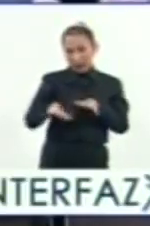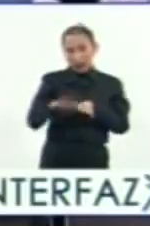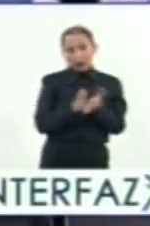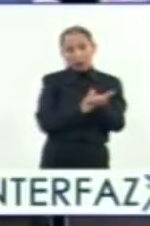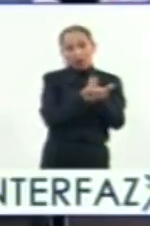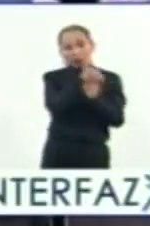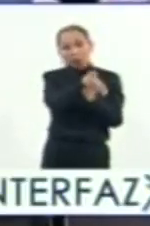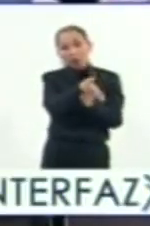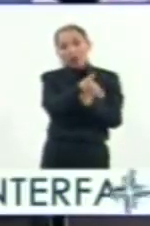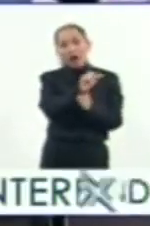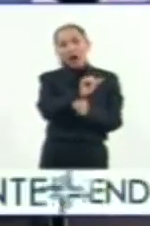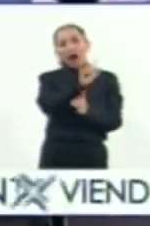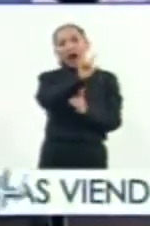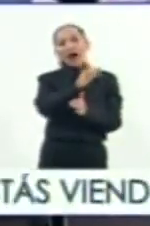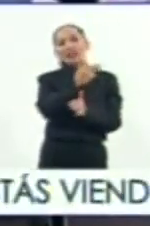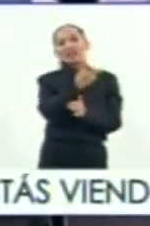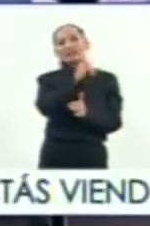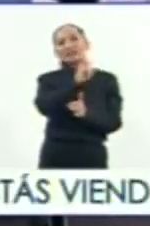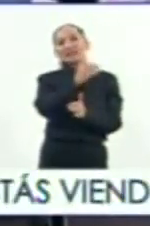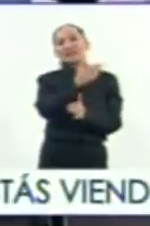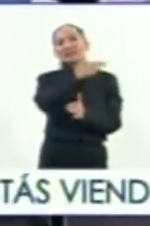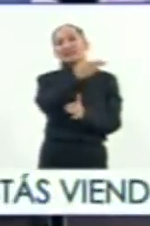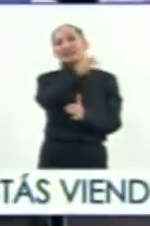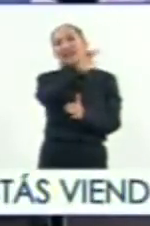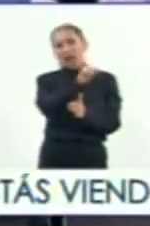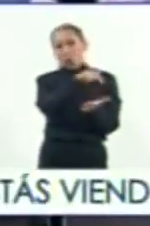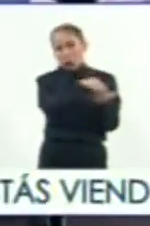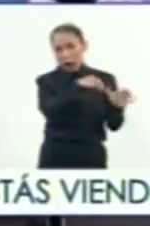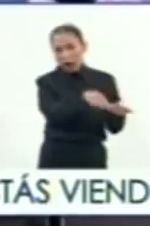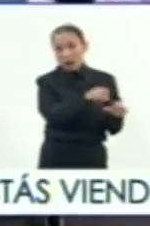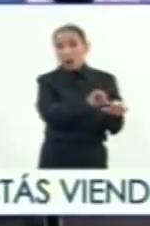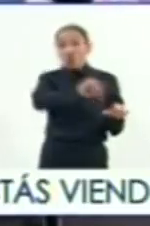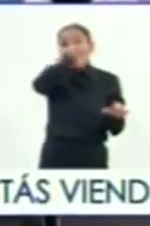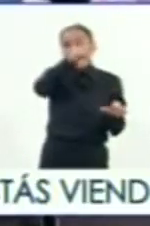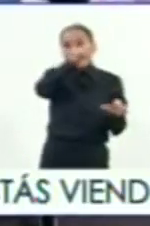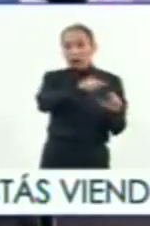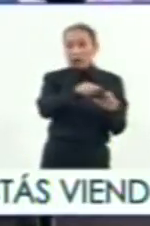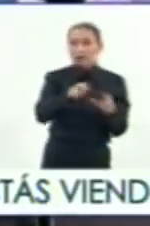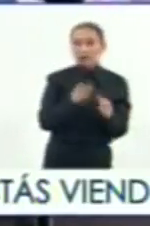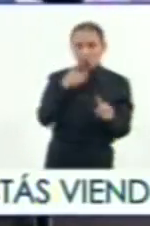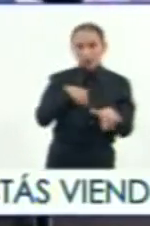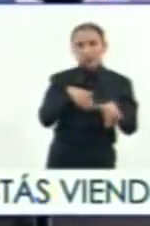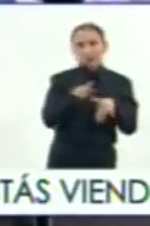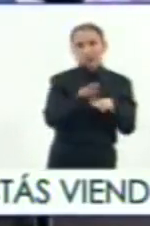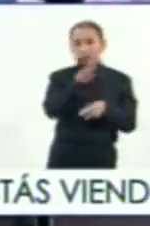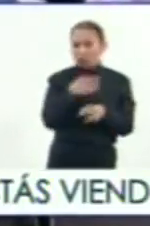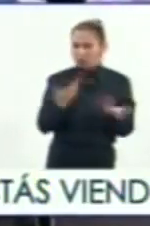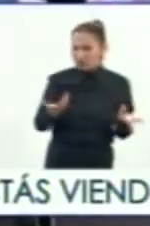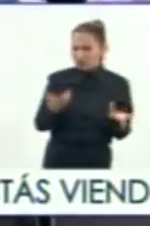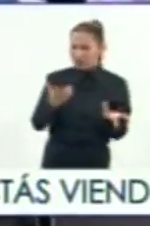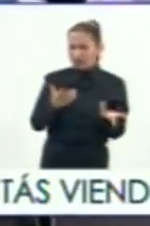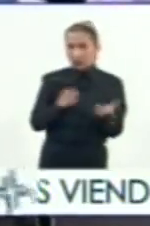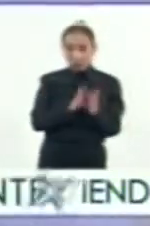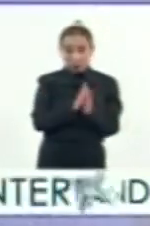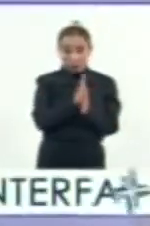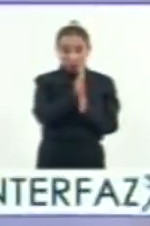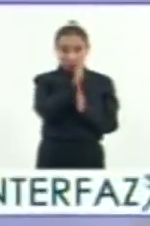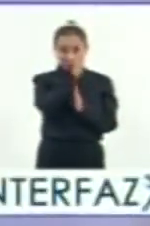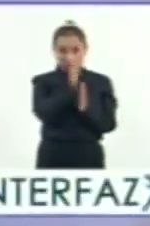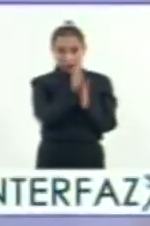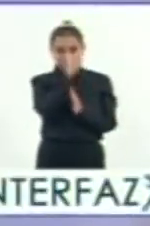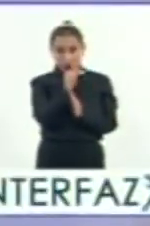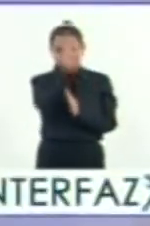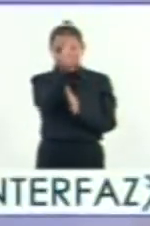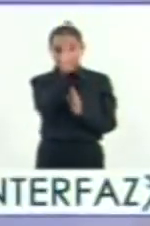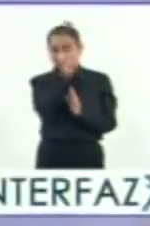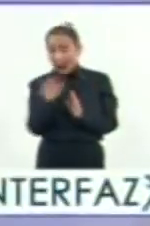altiplano por Alchichica, de repente va a tomar hacia el norte y nos sorprende que no siga en una dirección hacia